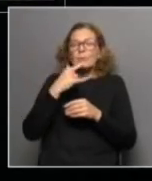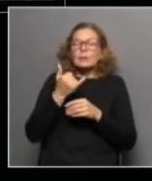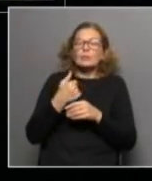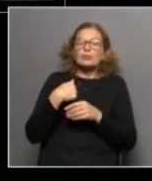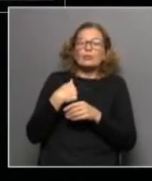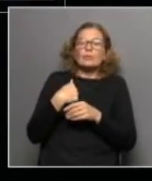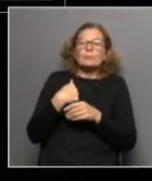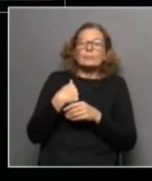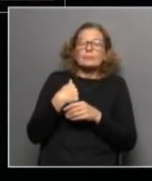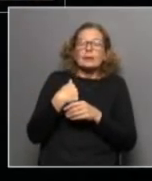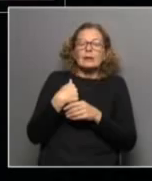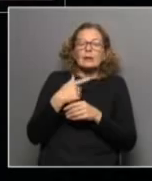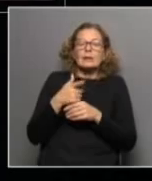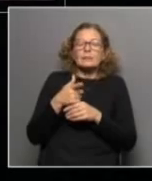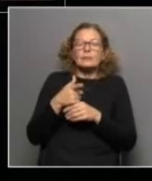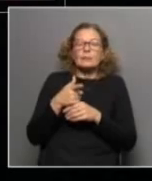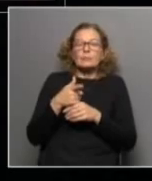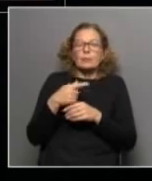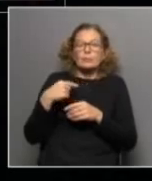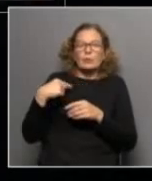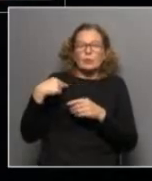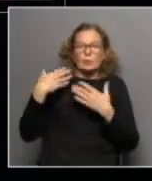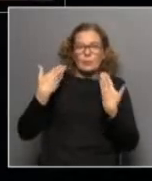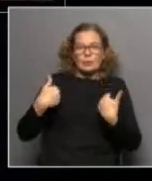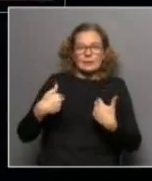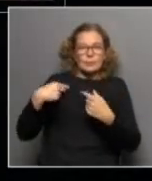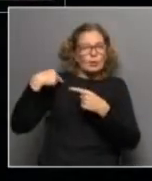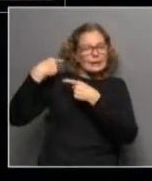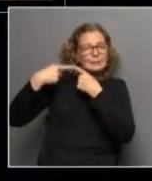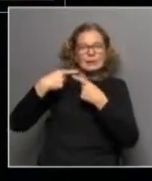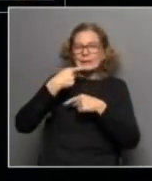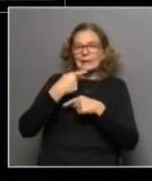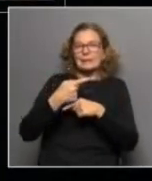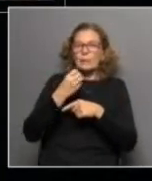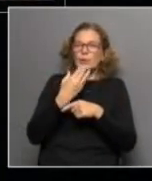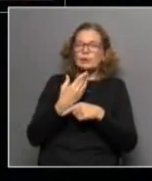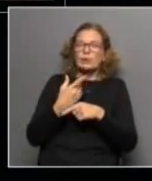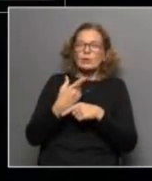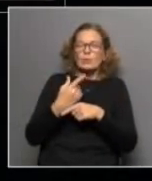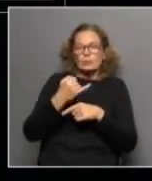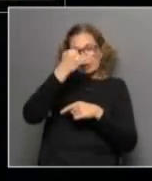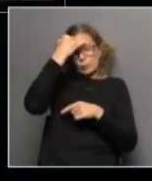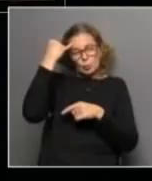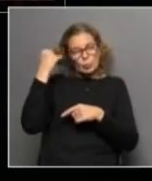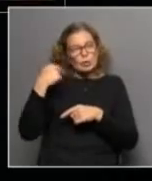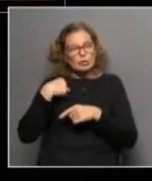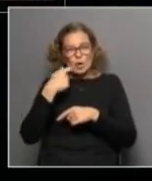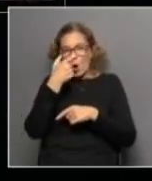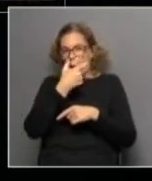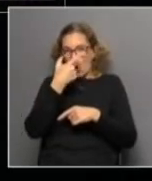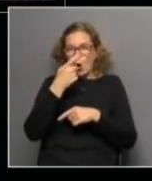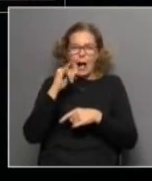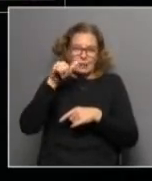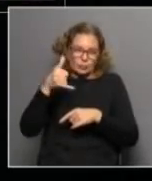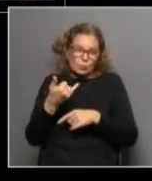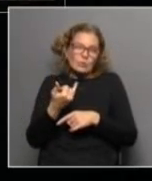tengo de fábrica esta genética este genoma que me dice bueno voy a ser rubio voy a tener ojos azules